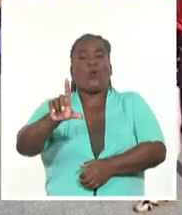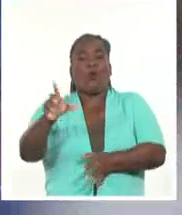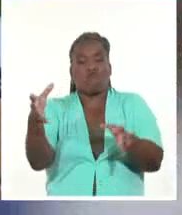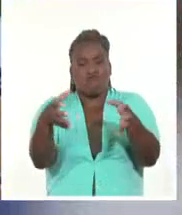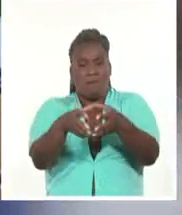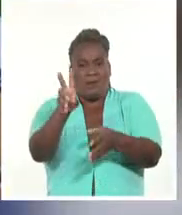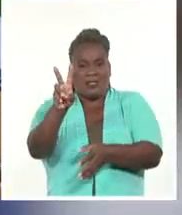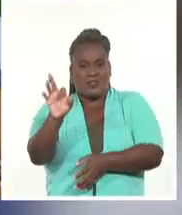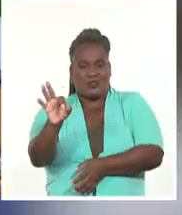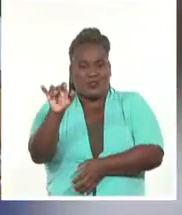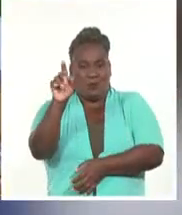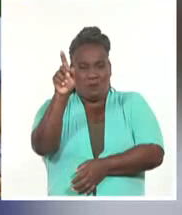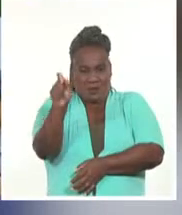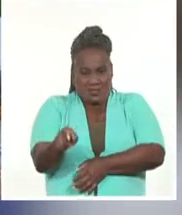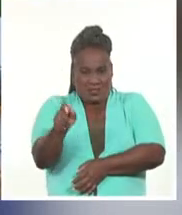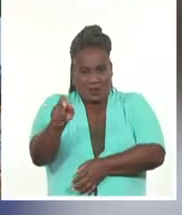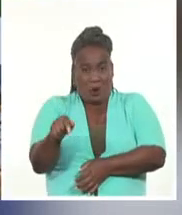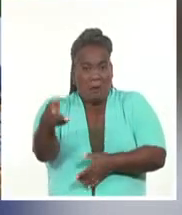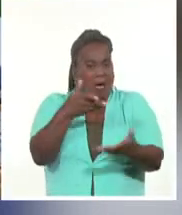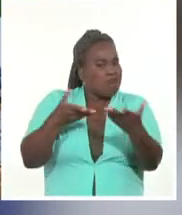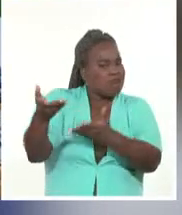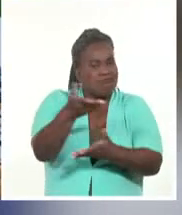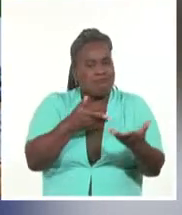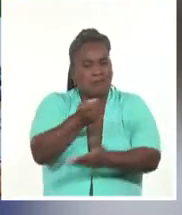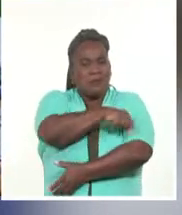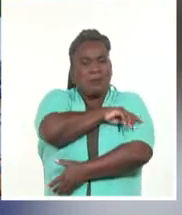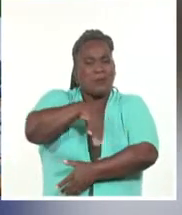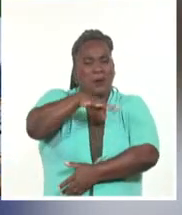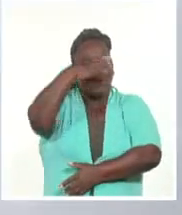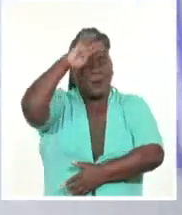28 personas para interactuar con el pueblo cubano.